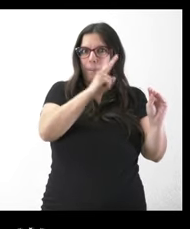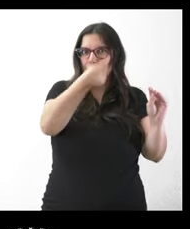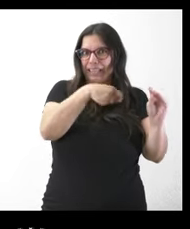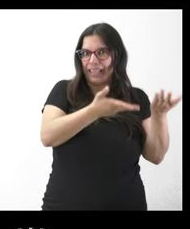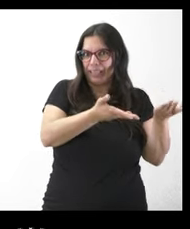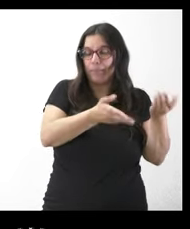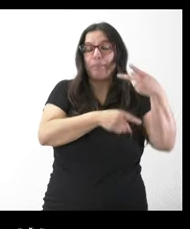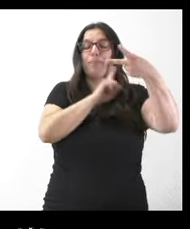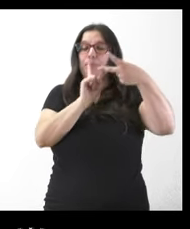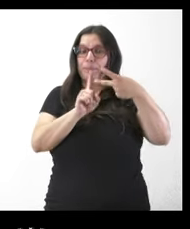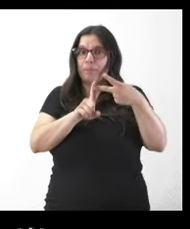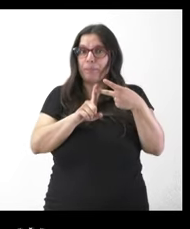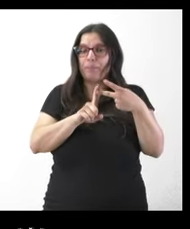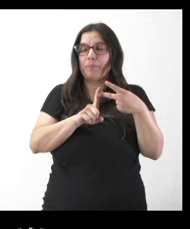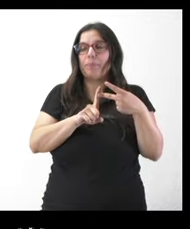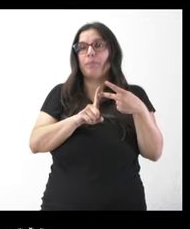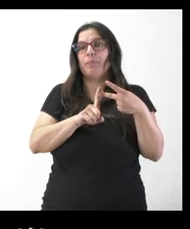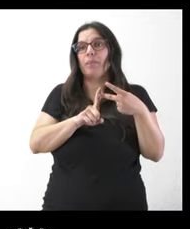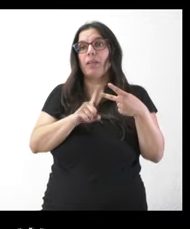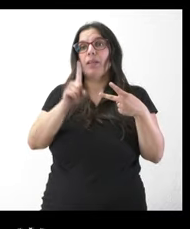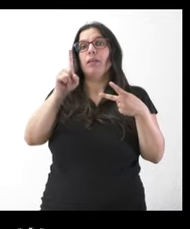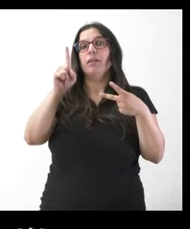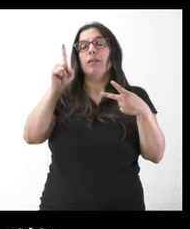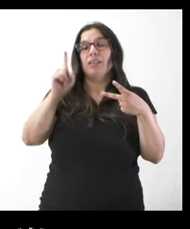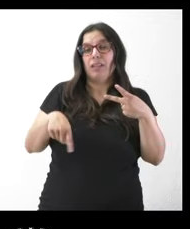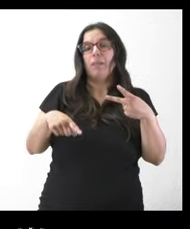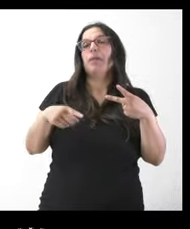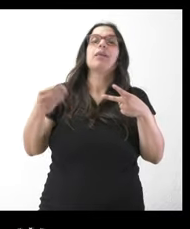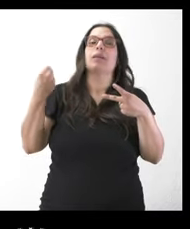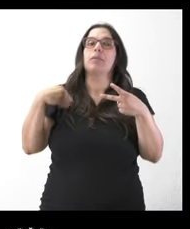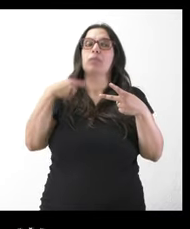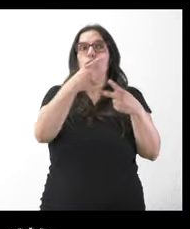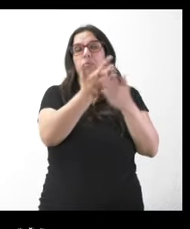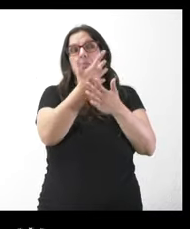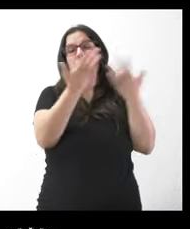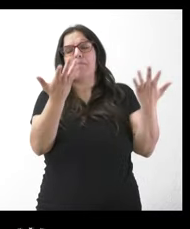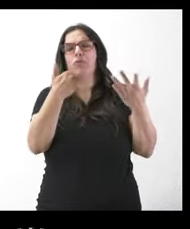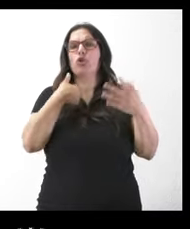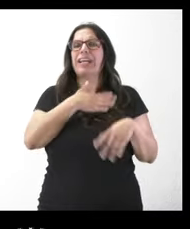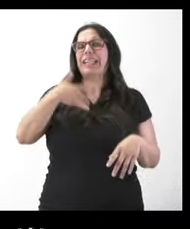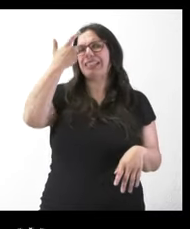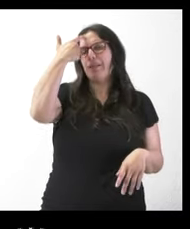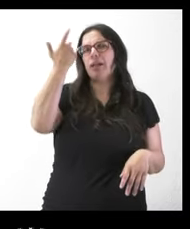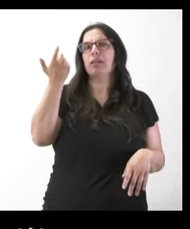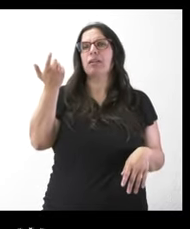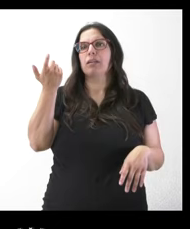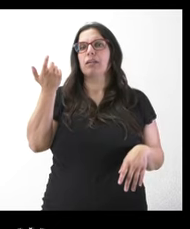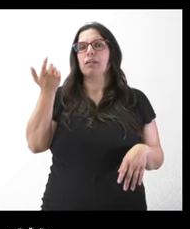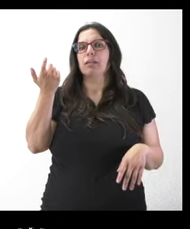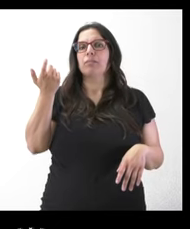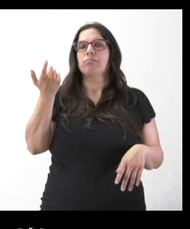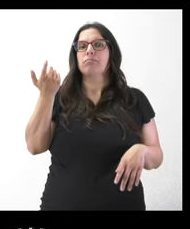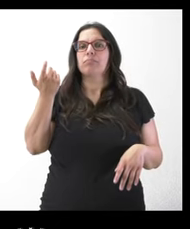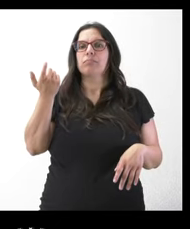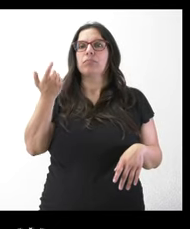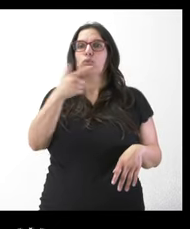y por otra parte también a propósito de un argumento que se ha empleado querría saber en qué mejora la vida de la gente que